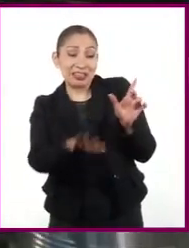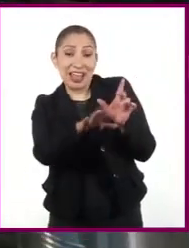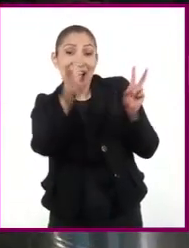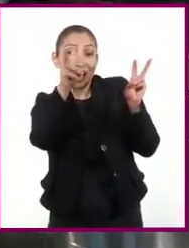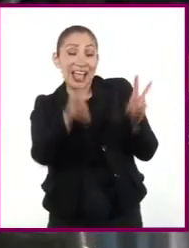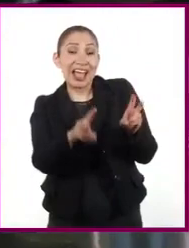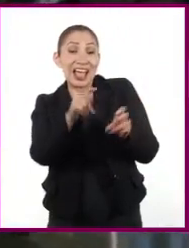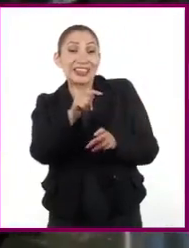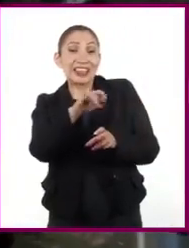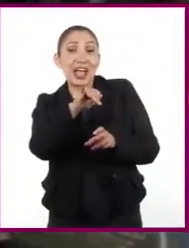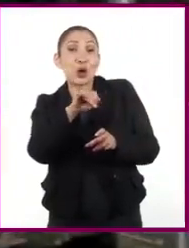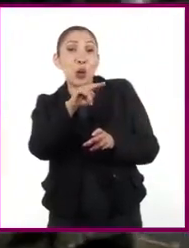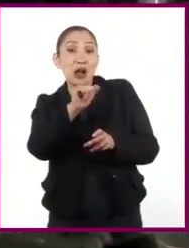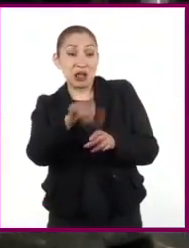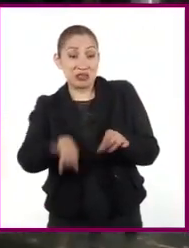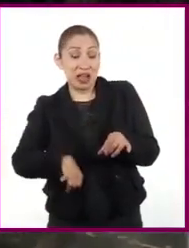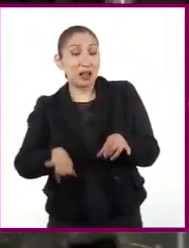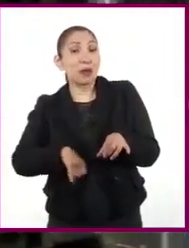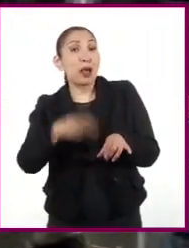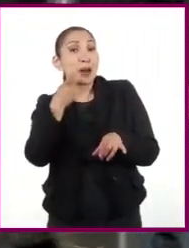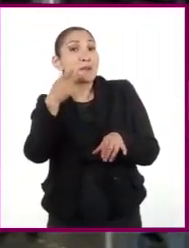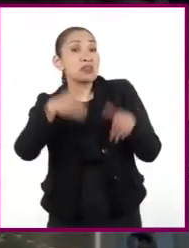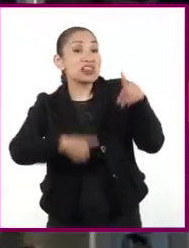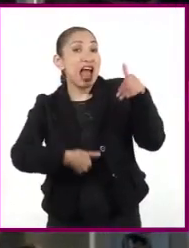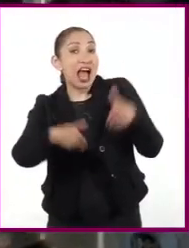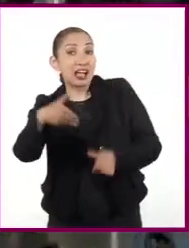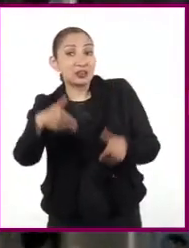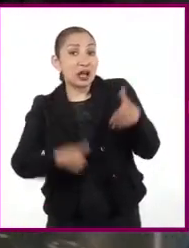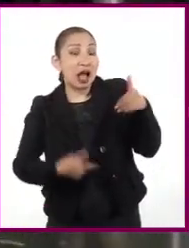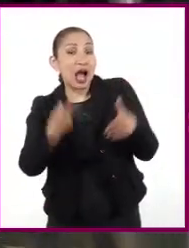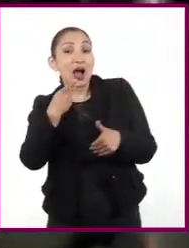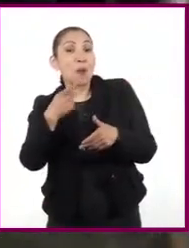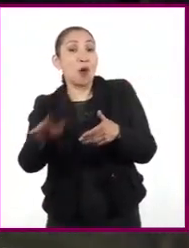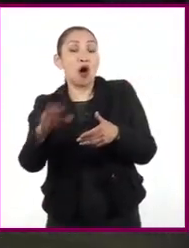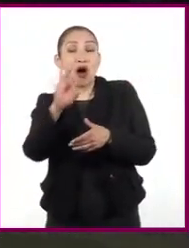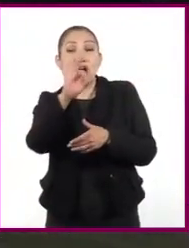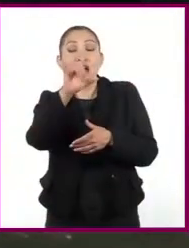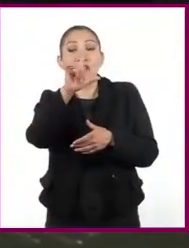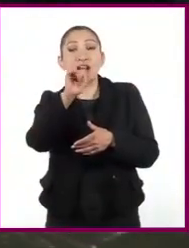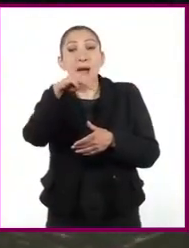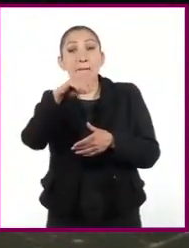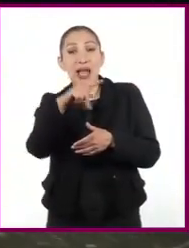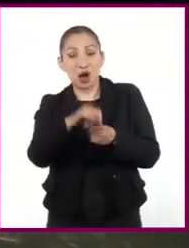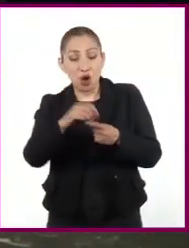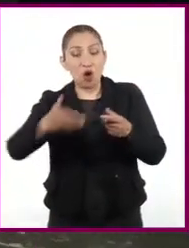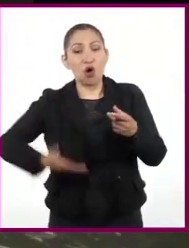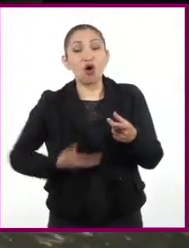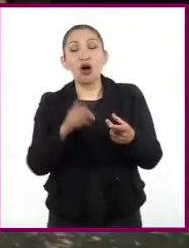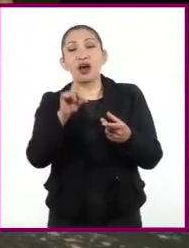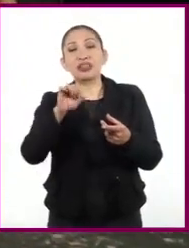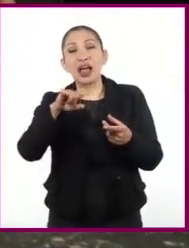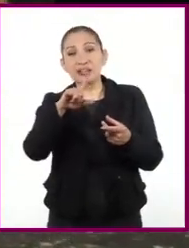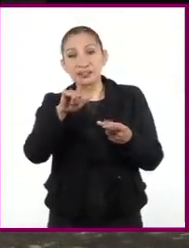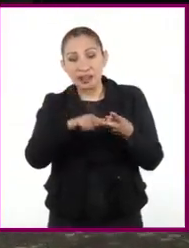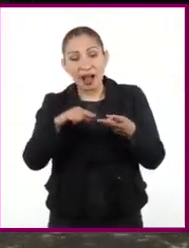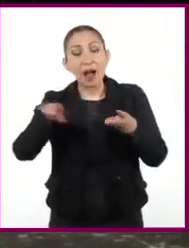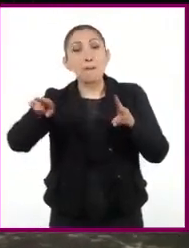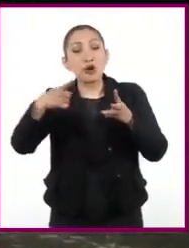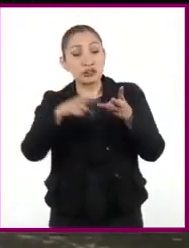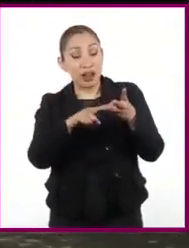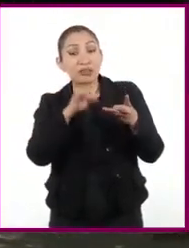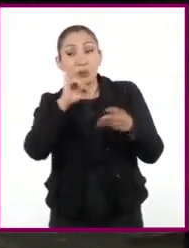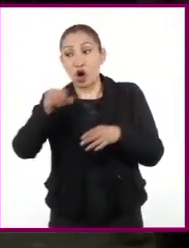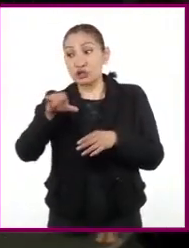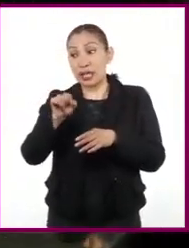nombraban Tejuanas, pues son interesantes porque estamos hablando de teatro, estamos hablando de femenino, estamos hablando de danza, de música. Y aquí